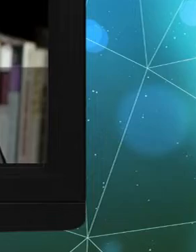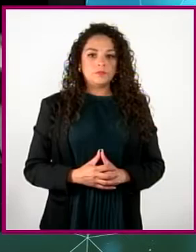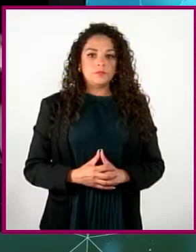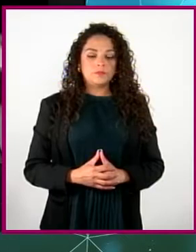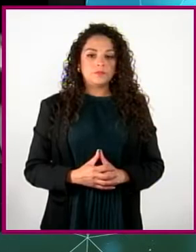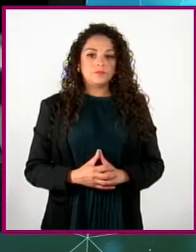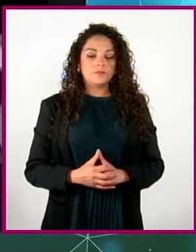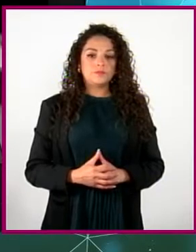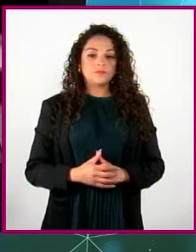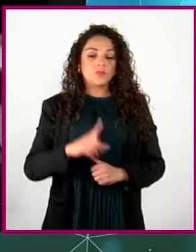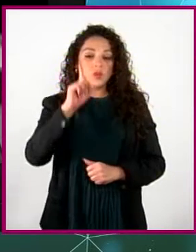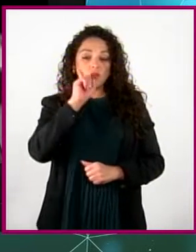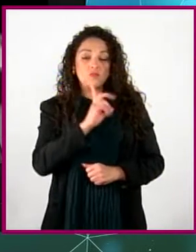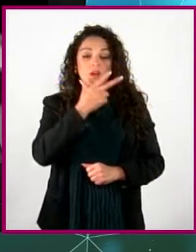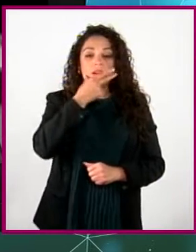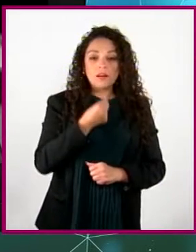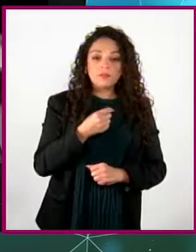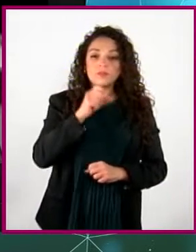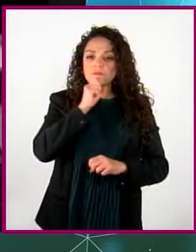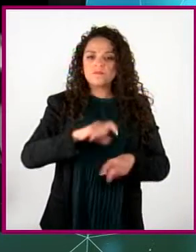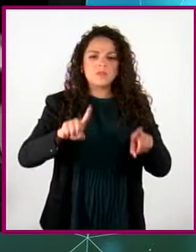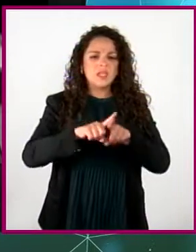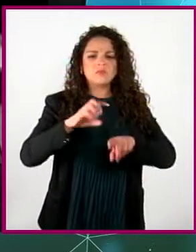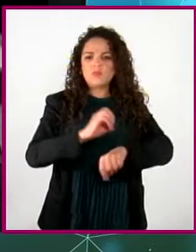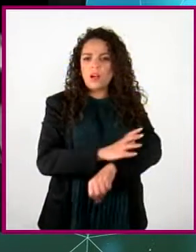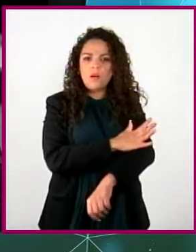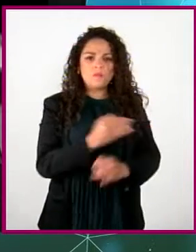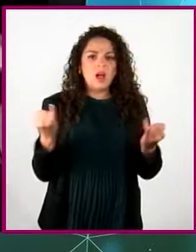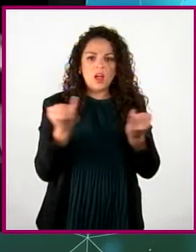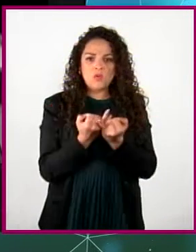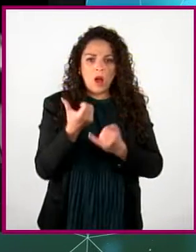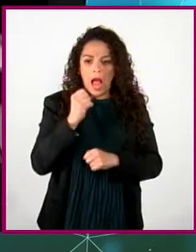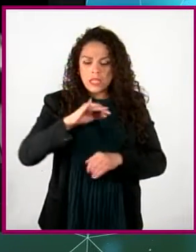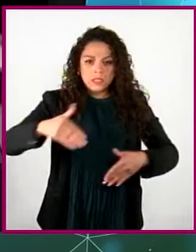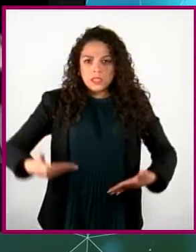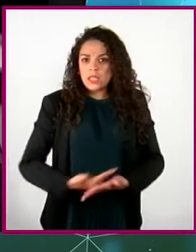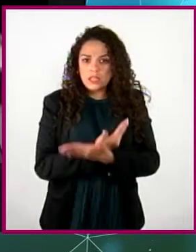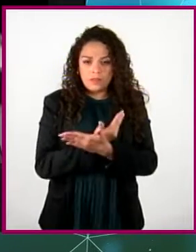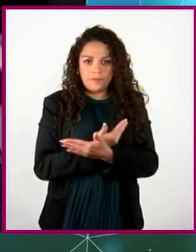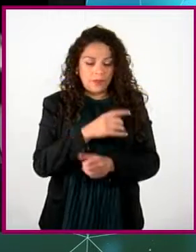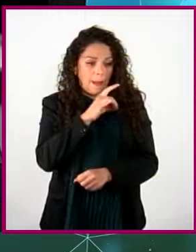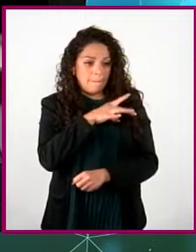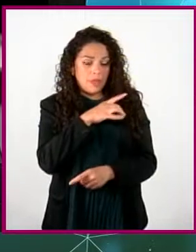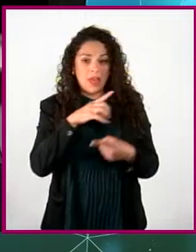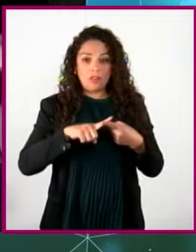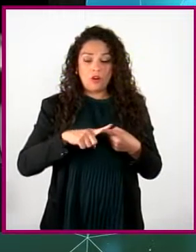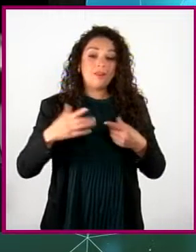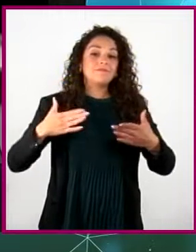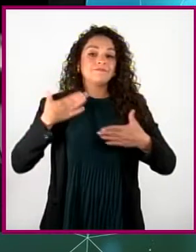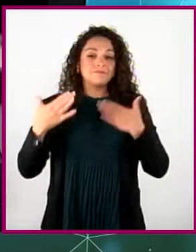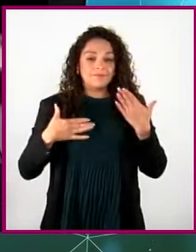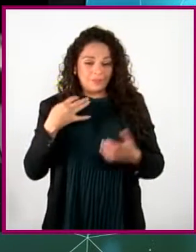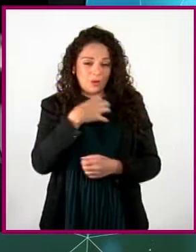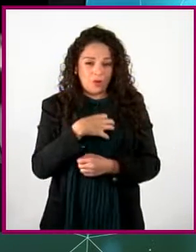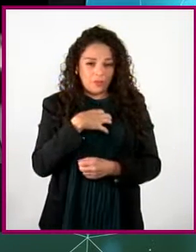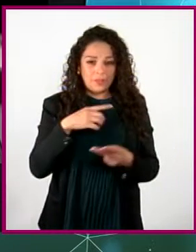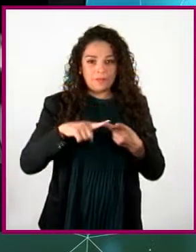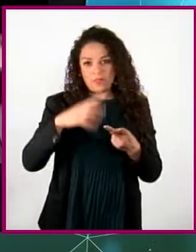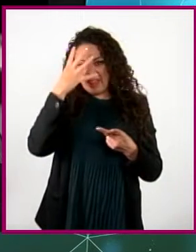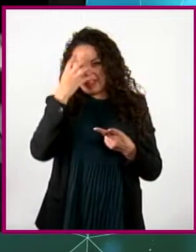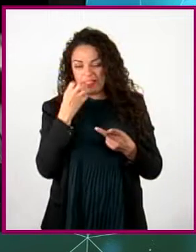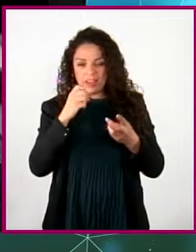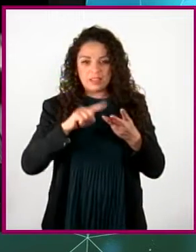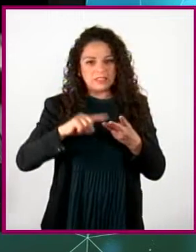Los hombres y las mujeres tenemos la misma gama de emociones porque nacemos con ellas. El miedo, la alegría, la tristeza, el